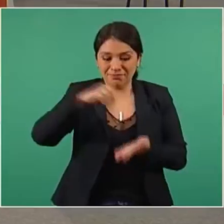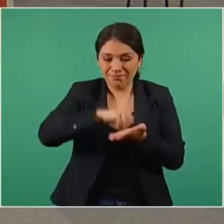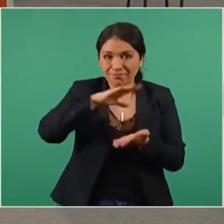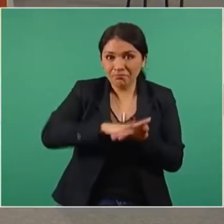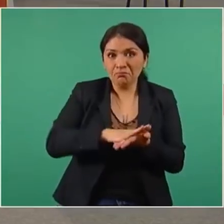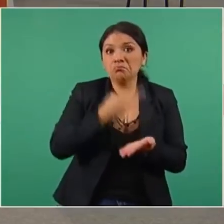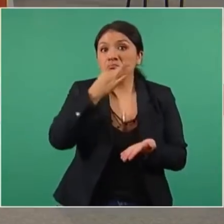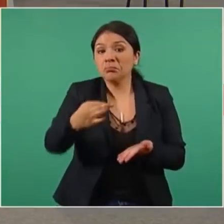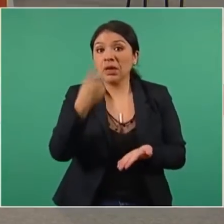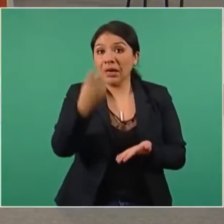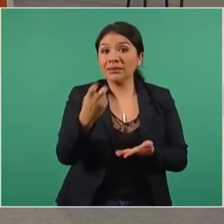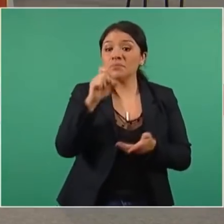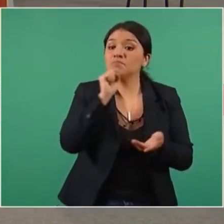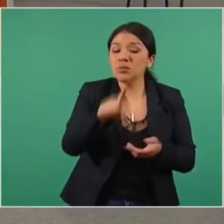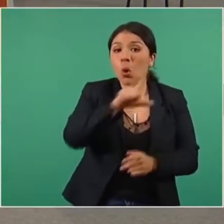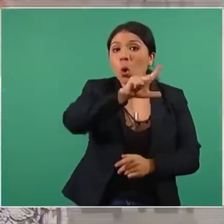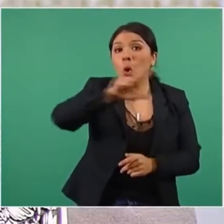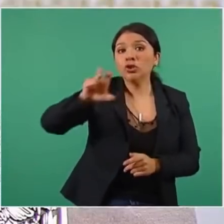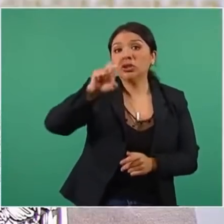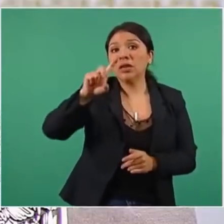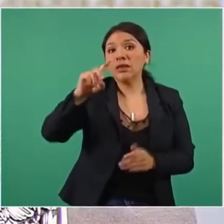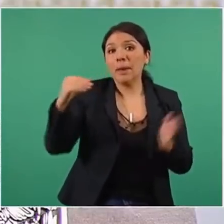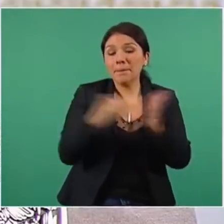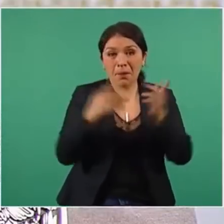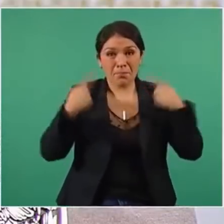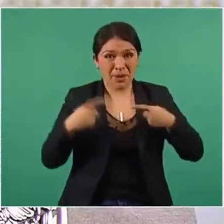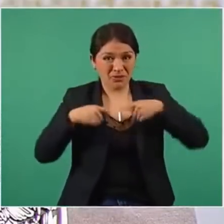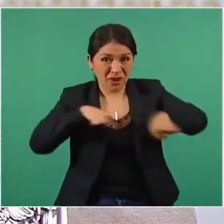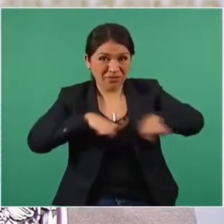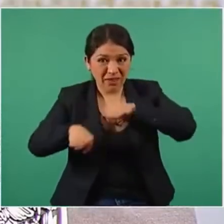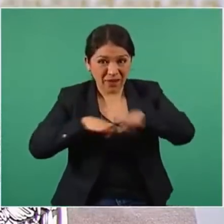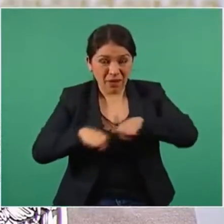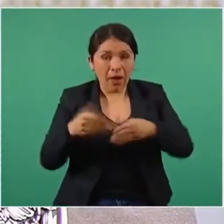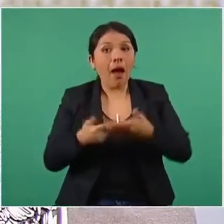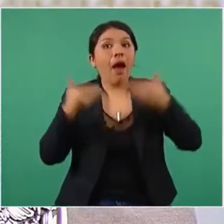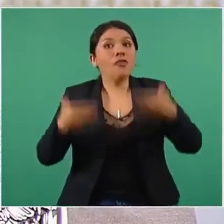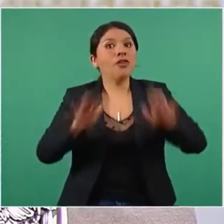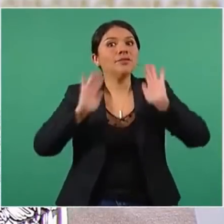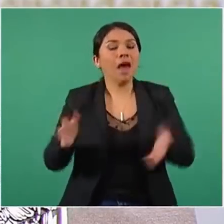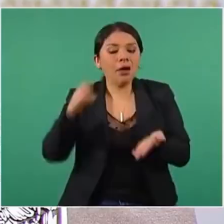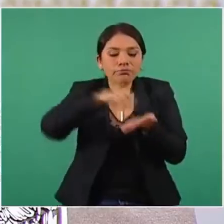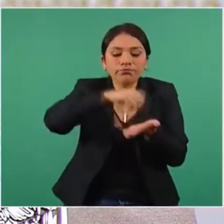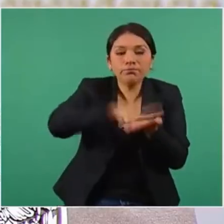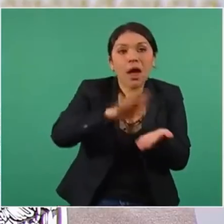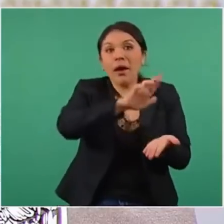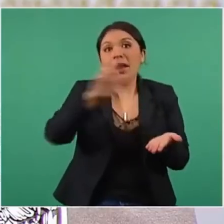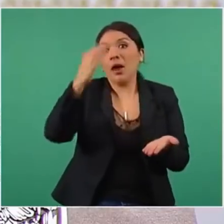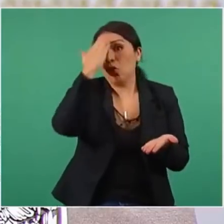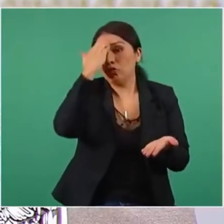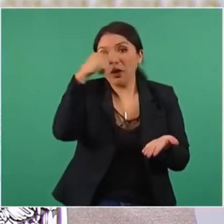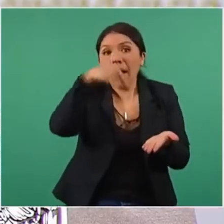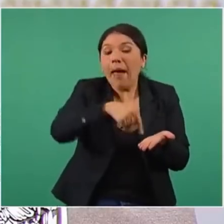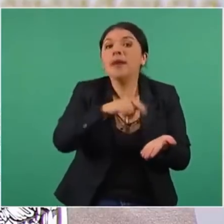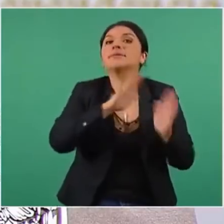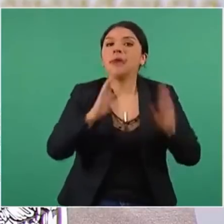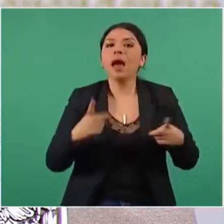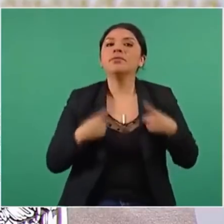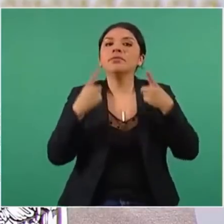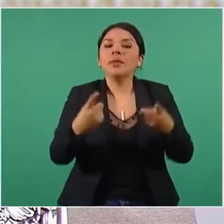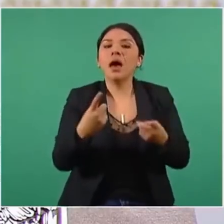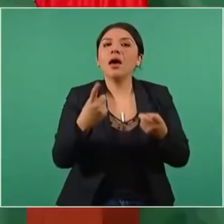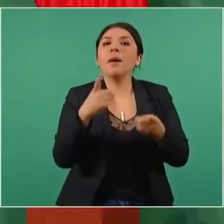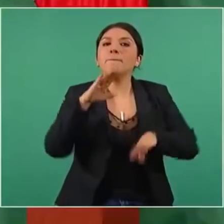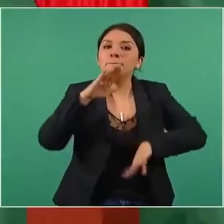en estos 830 mil trabajadores ya hoy reconocidos, se ha incrementado el salario de